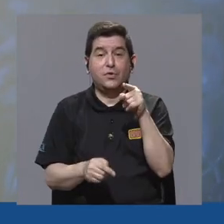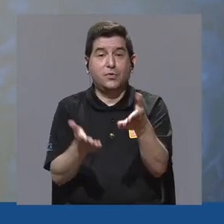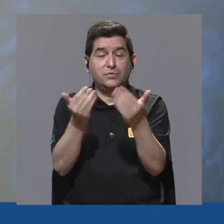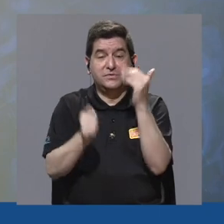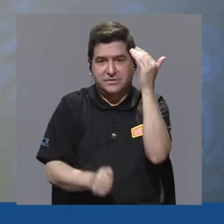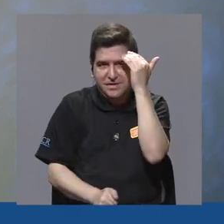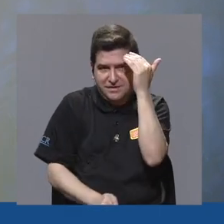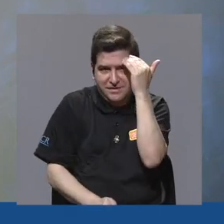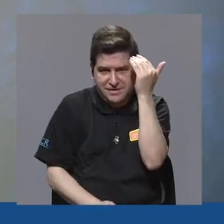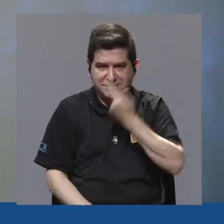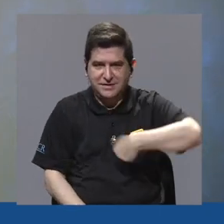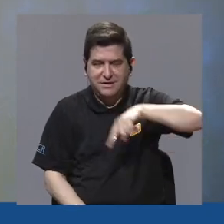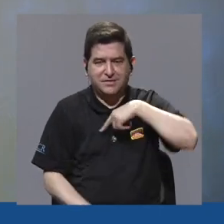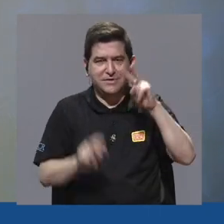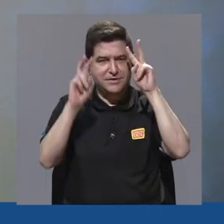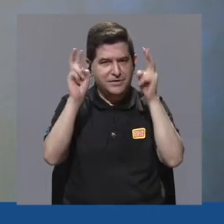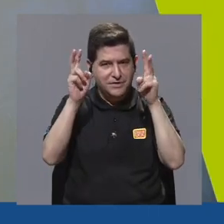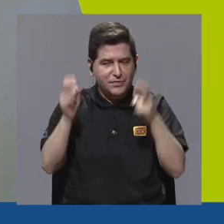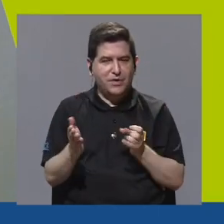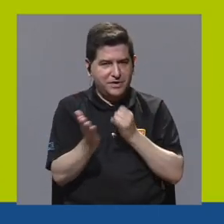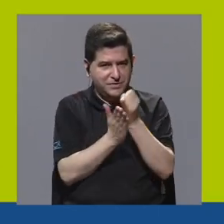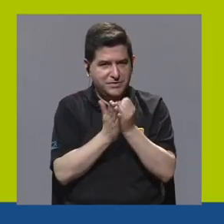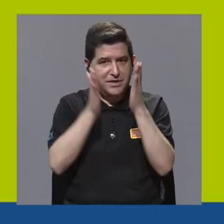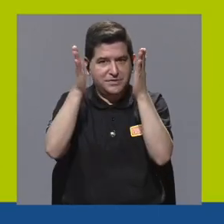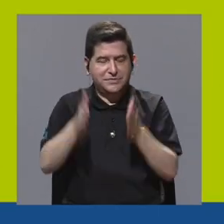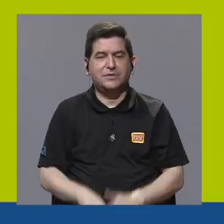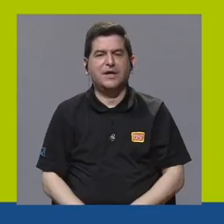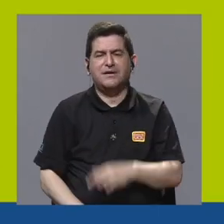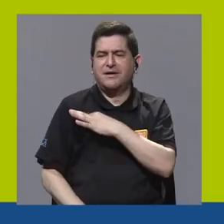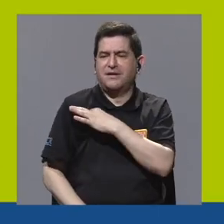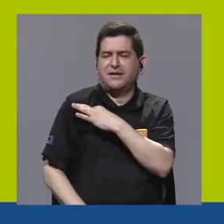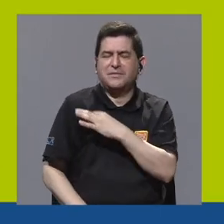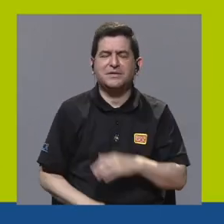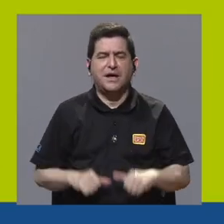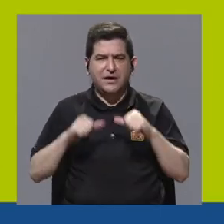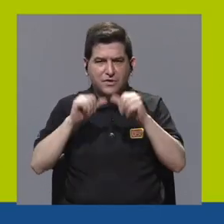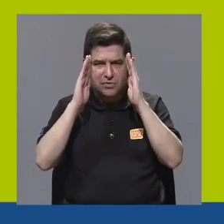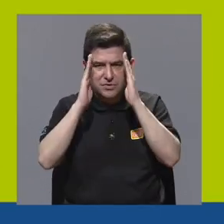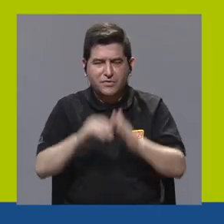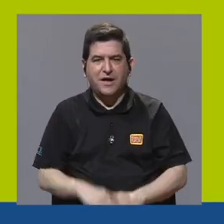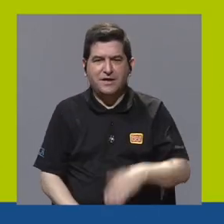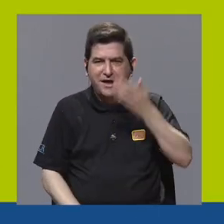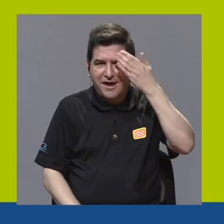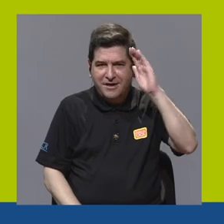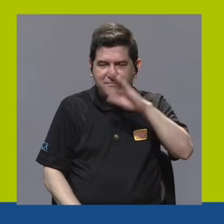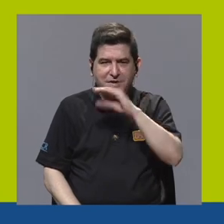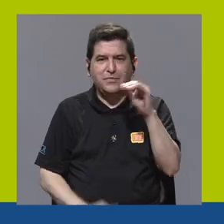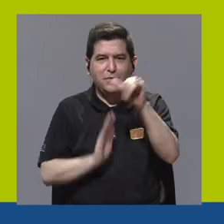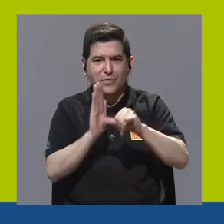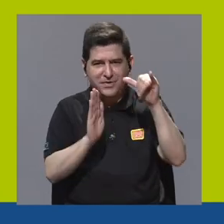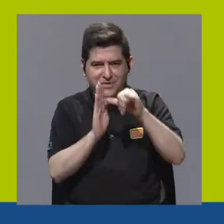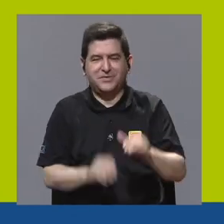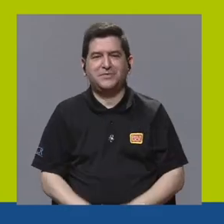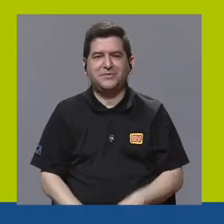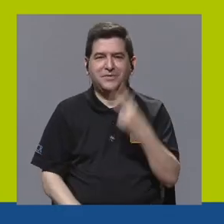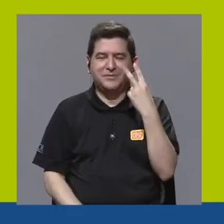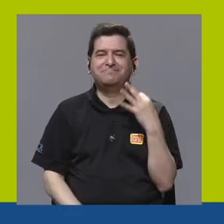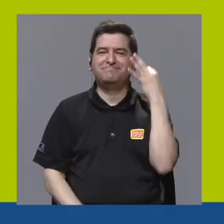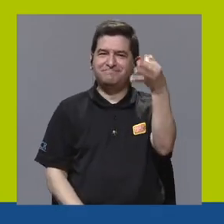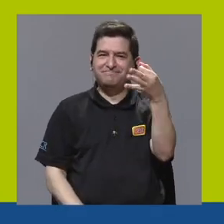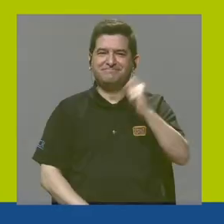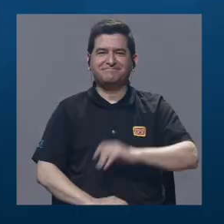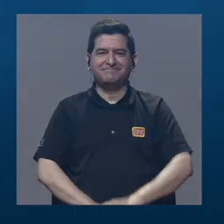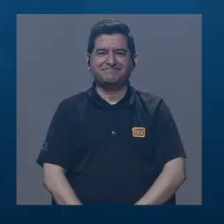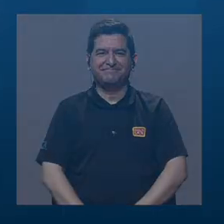desea conocer más sobre nuestros temas e investigadores les invitamos a seguirnos por nuestras páginas de Facebook y Youtube hasta la